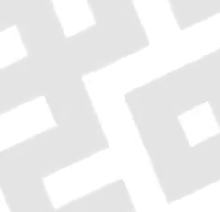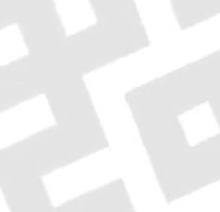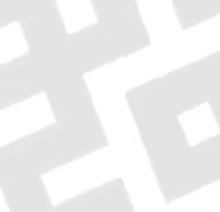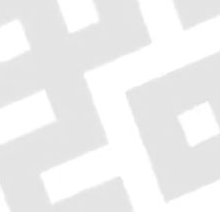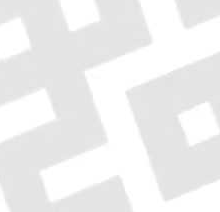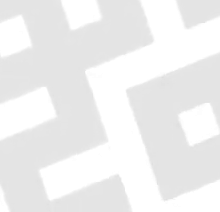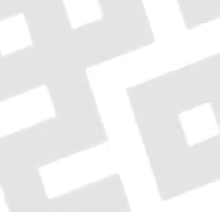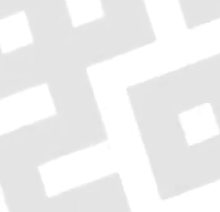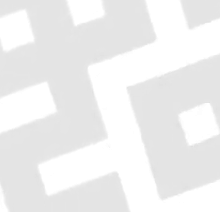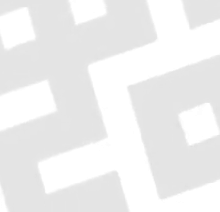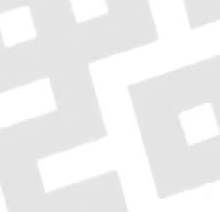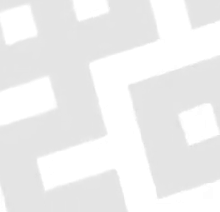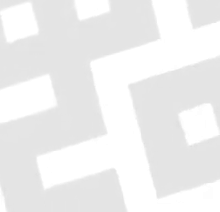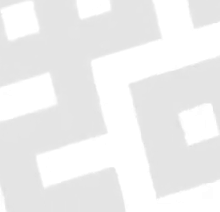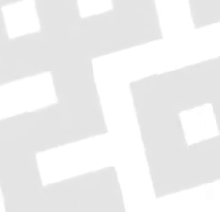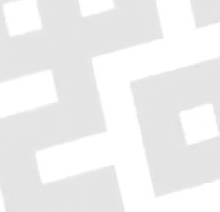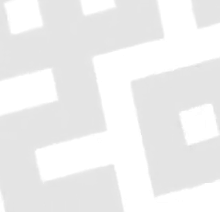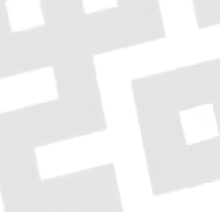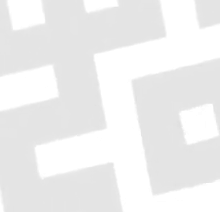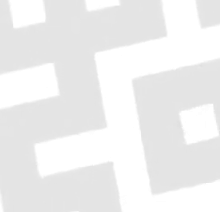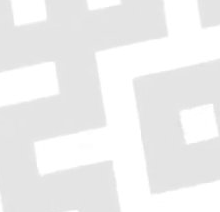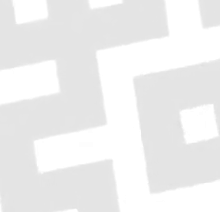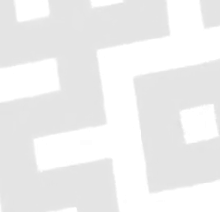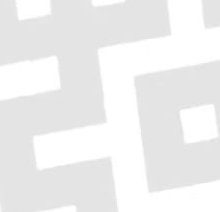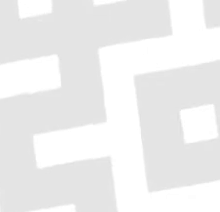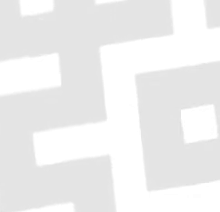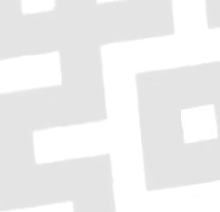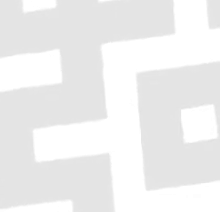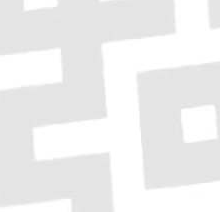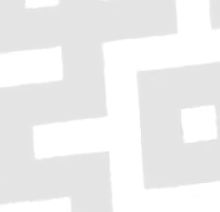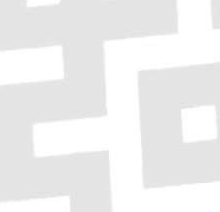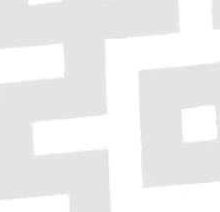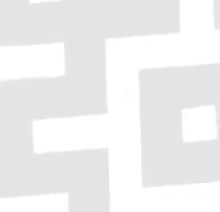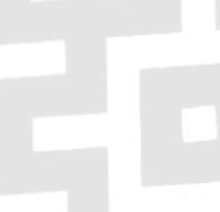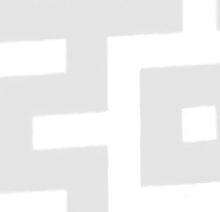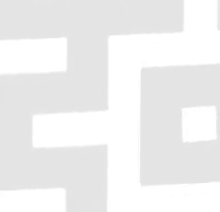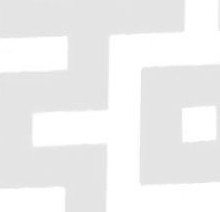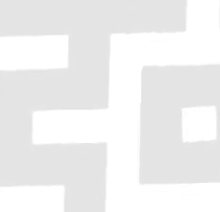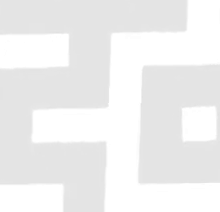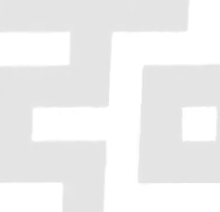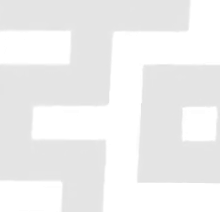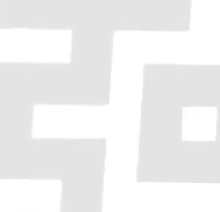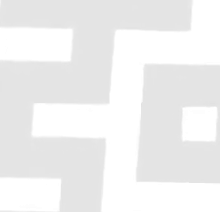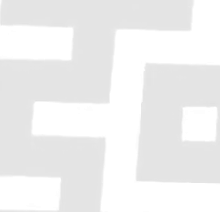Estrategia Estatal contra el Coronavirus. Actualización en Veracruz.